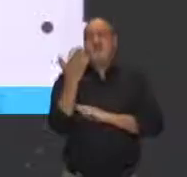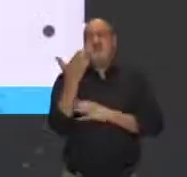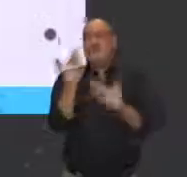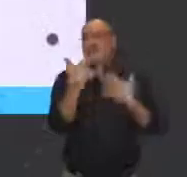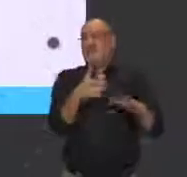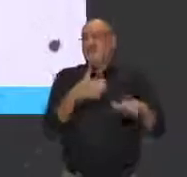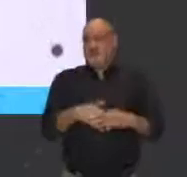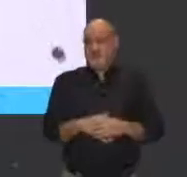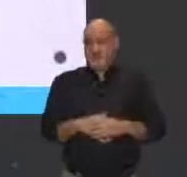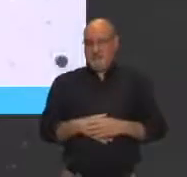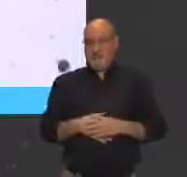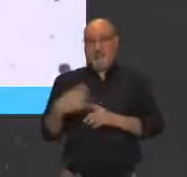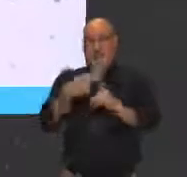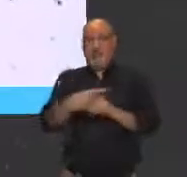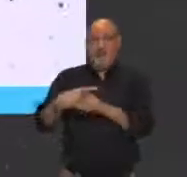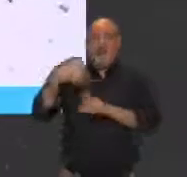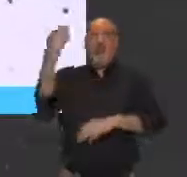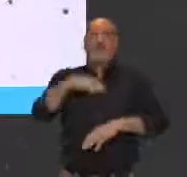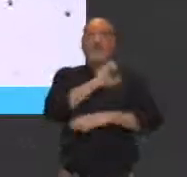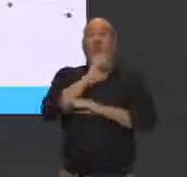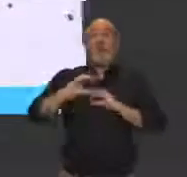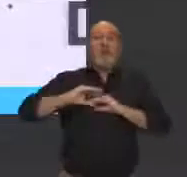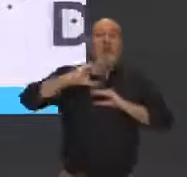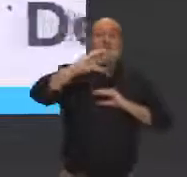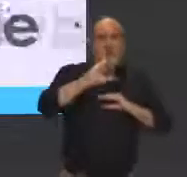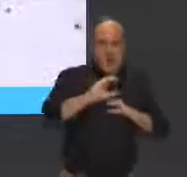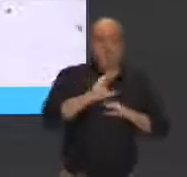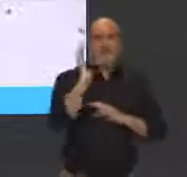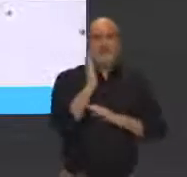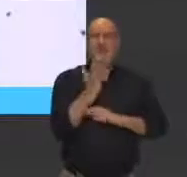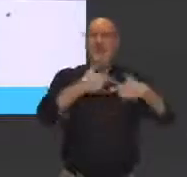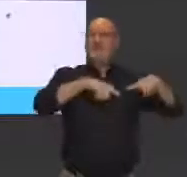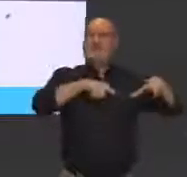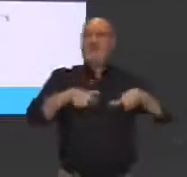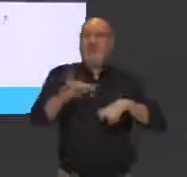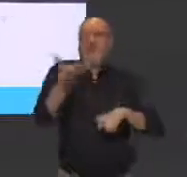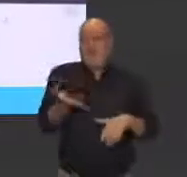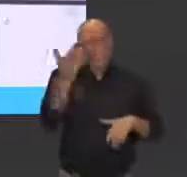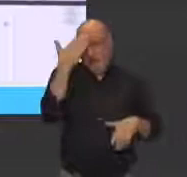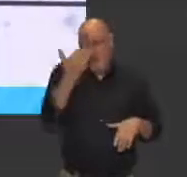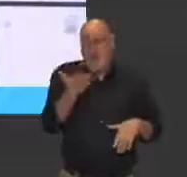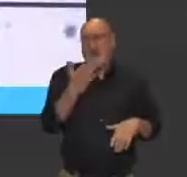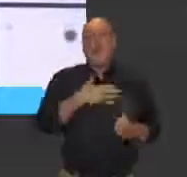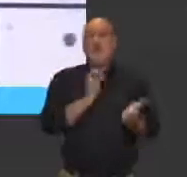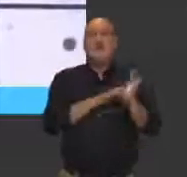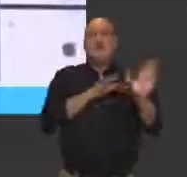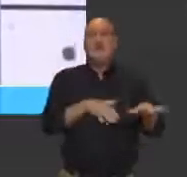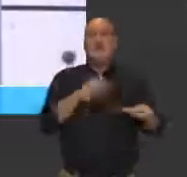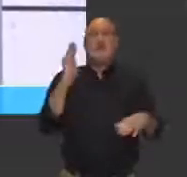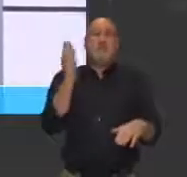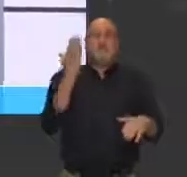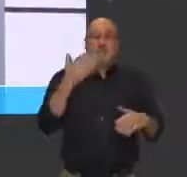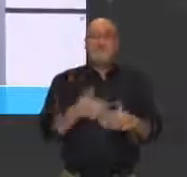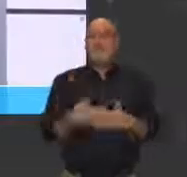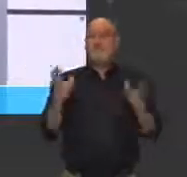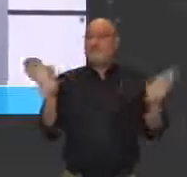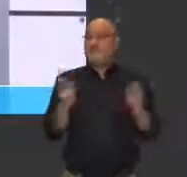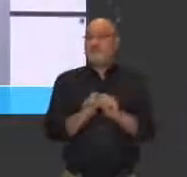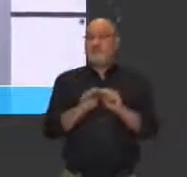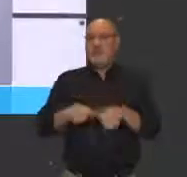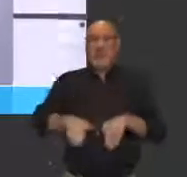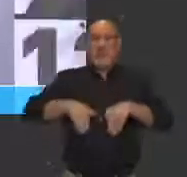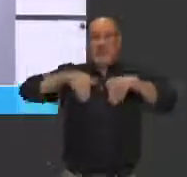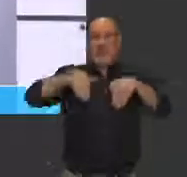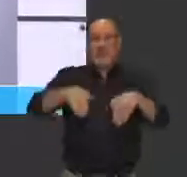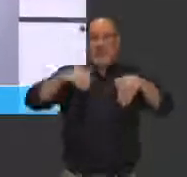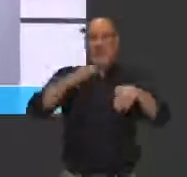También en el reparto de los fondos europeos ha atacado sectores claves de Castilla y León. Por eso, el candidato